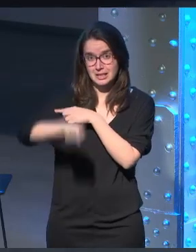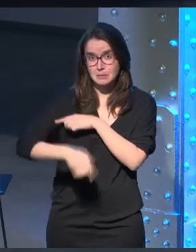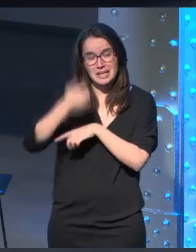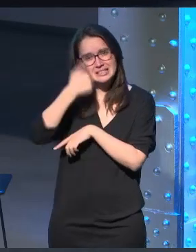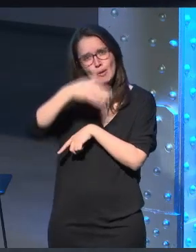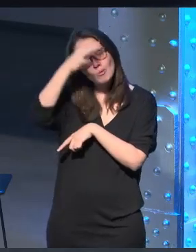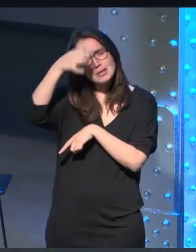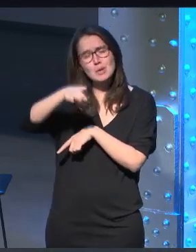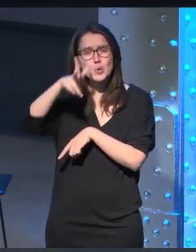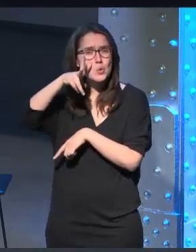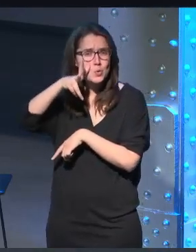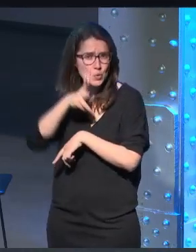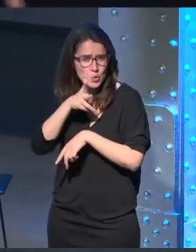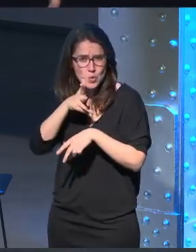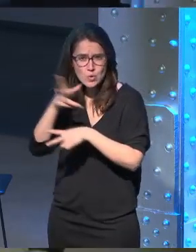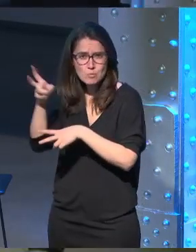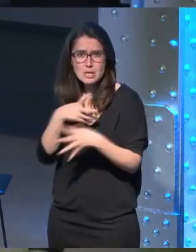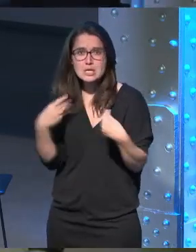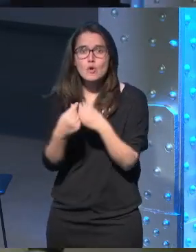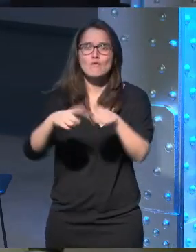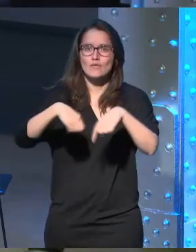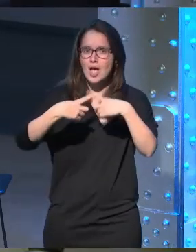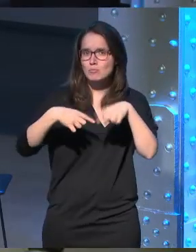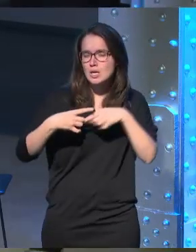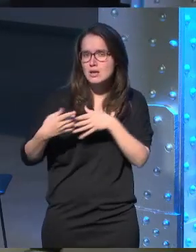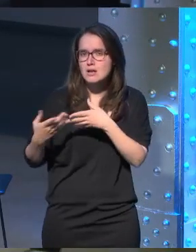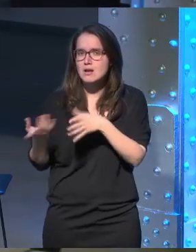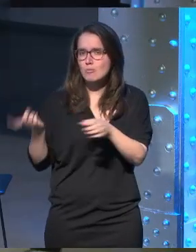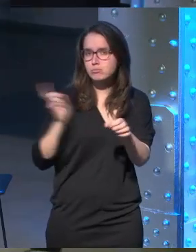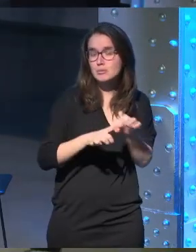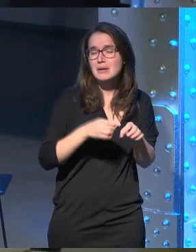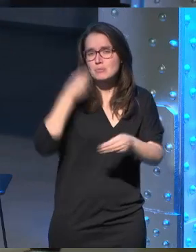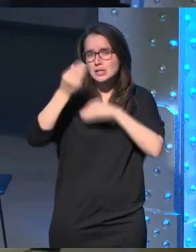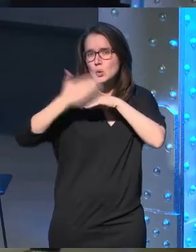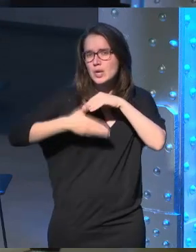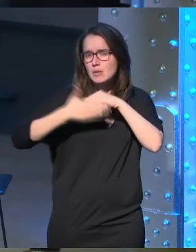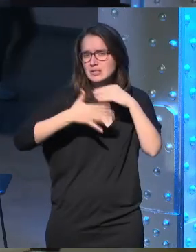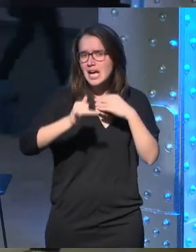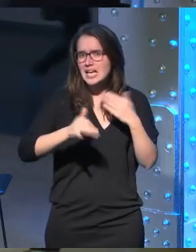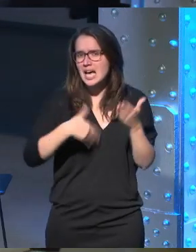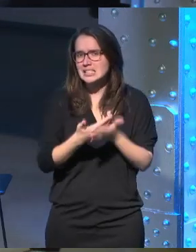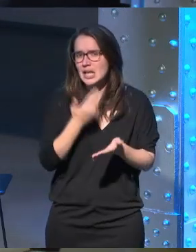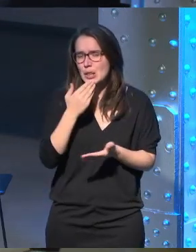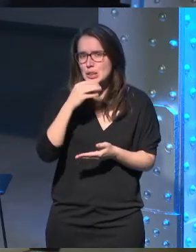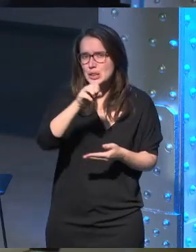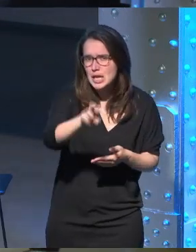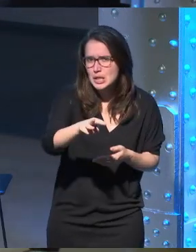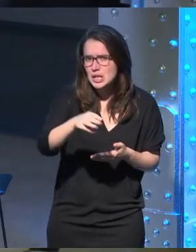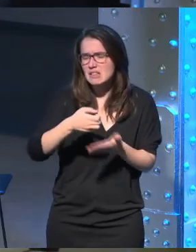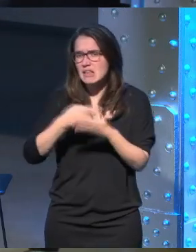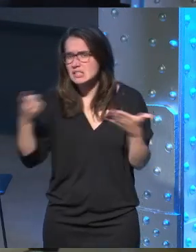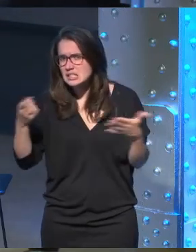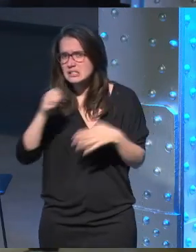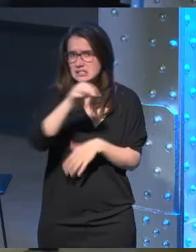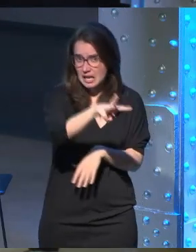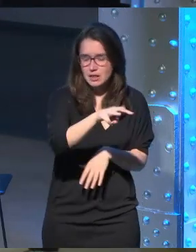y es un lujazo poder venir con la familia poder bueno creo que hay un límite que es hasta los 13 años 16 años